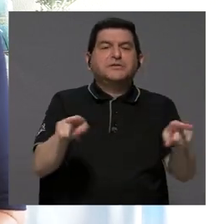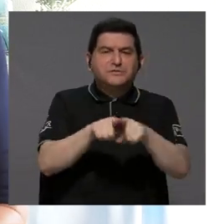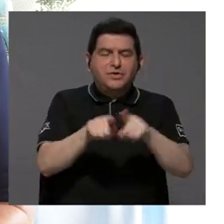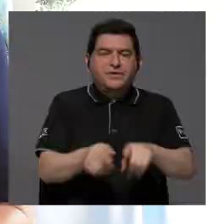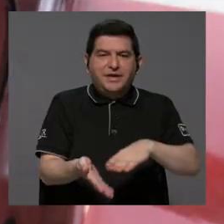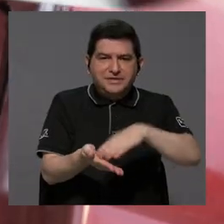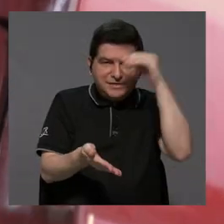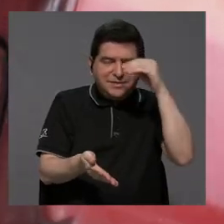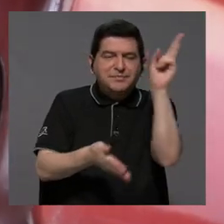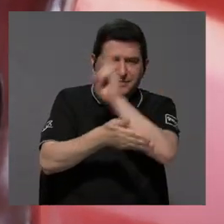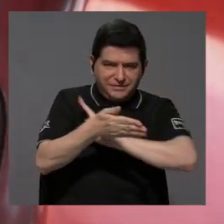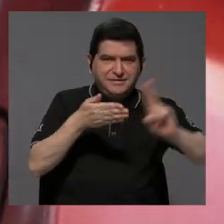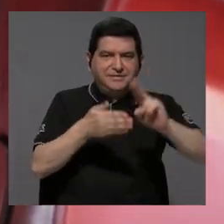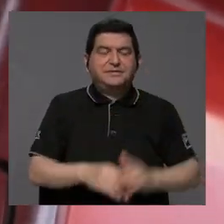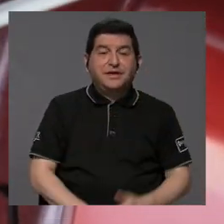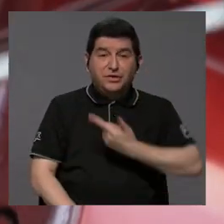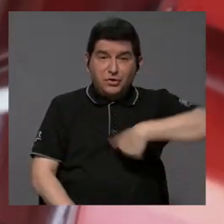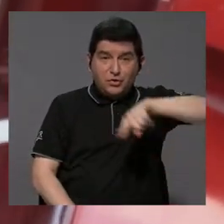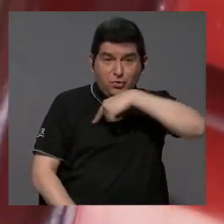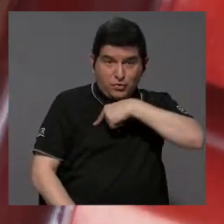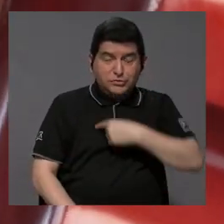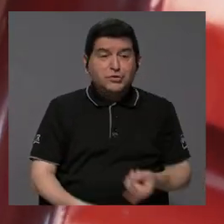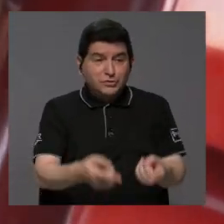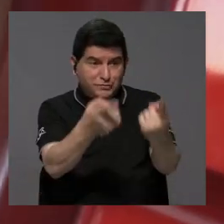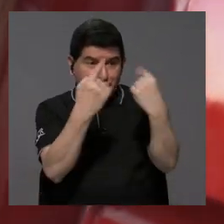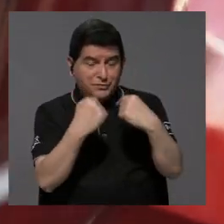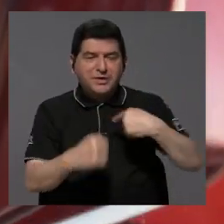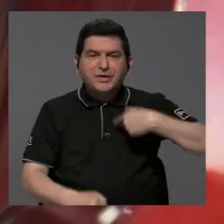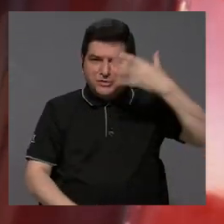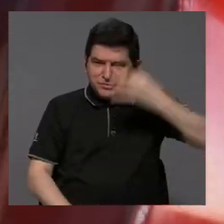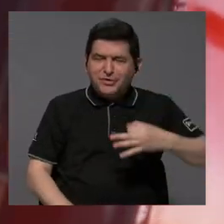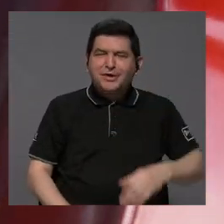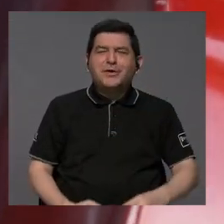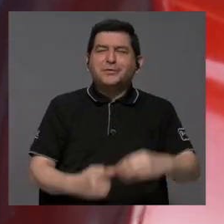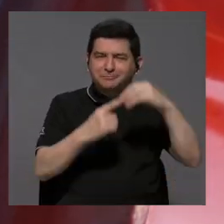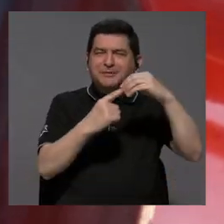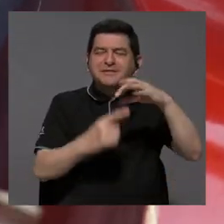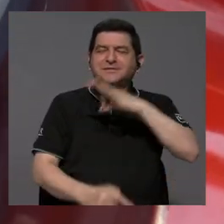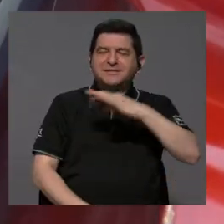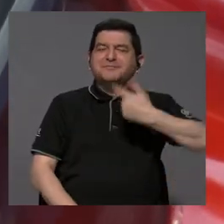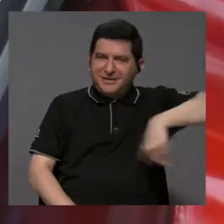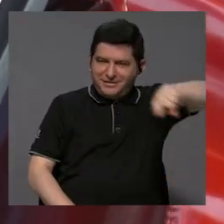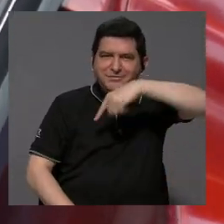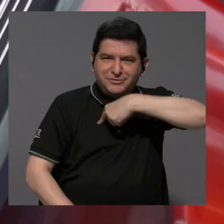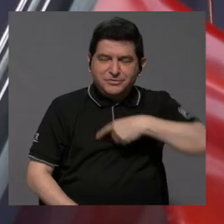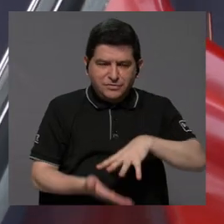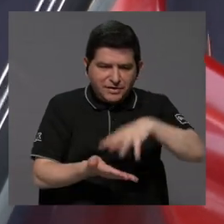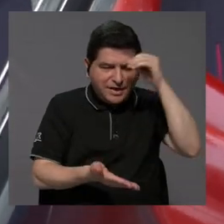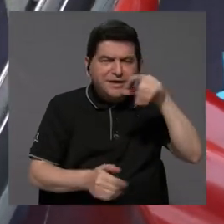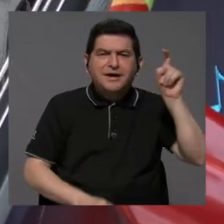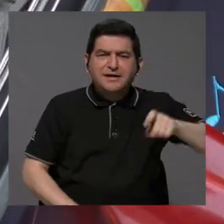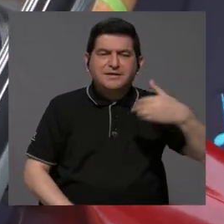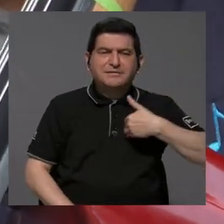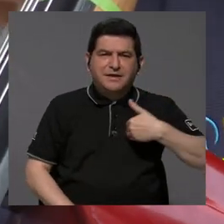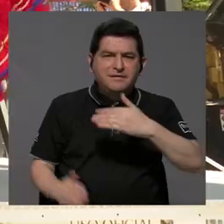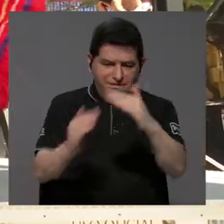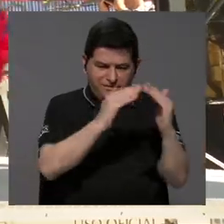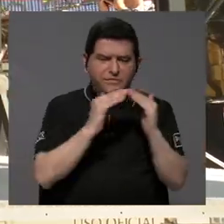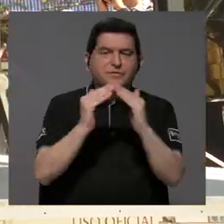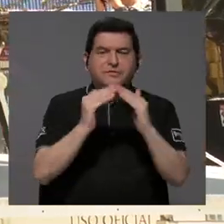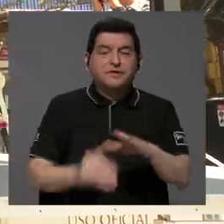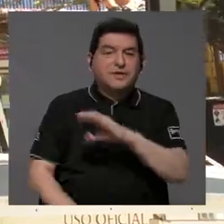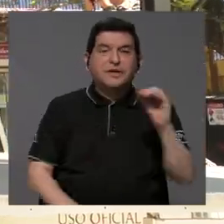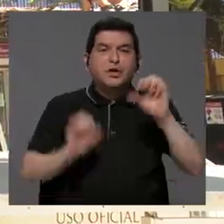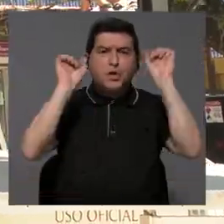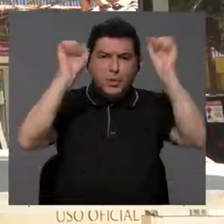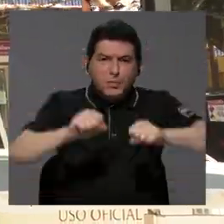personas también aprenden de la universidad, porque somos nosotros los que venimos, yo creo que los más beneficiados, ¿verdad? Aprendemos de las necesidades que tienen las